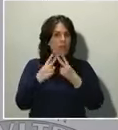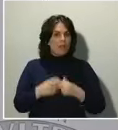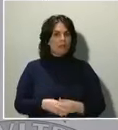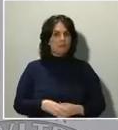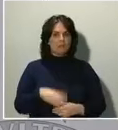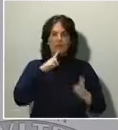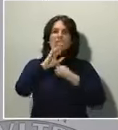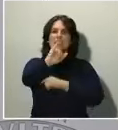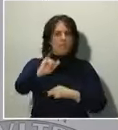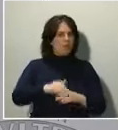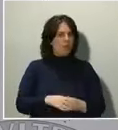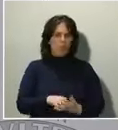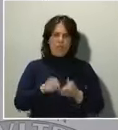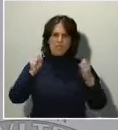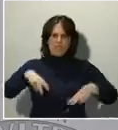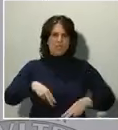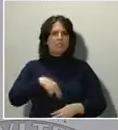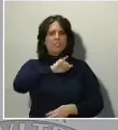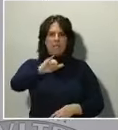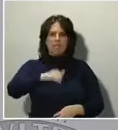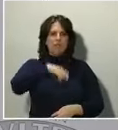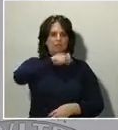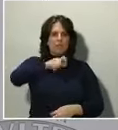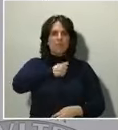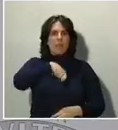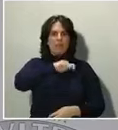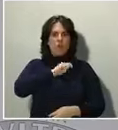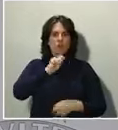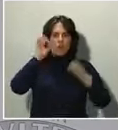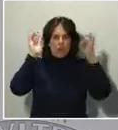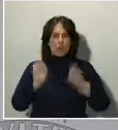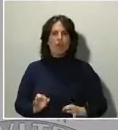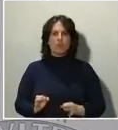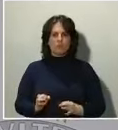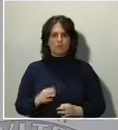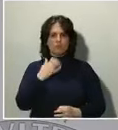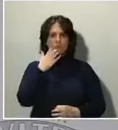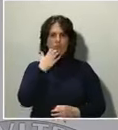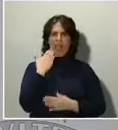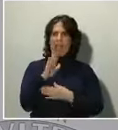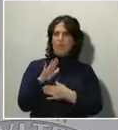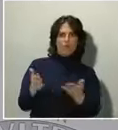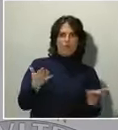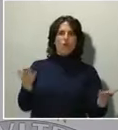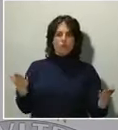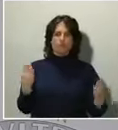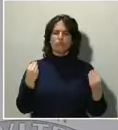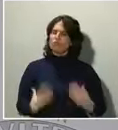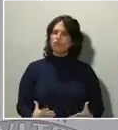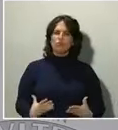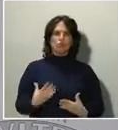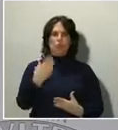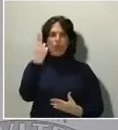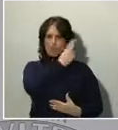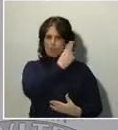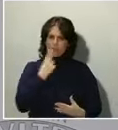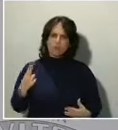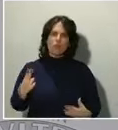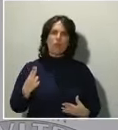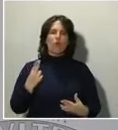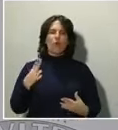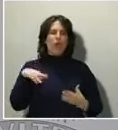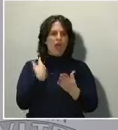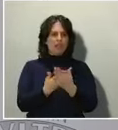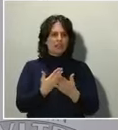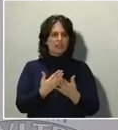Creo que el pueblo español es un pueblo ejemplar, es un pueblo comprometido, es un pueblo dispuesto a atender y